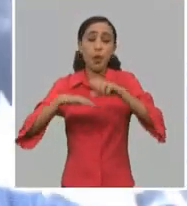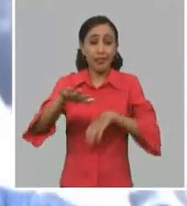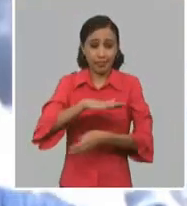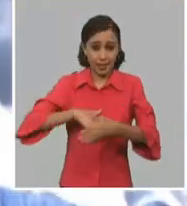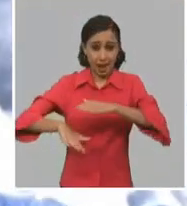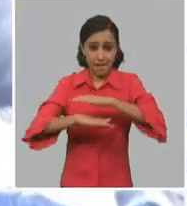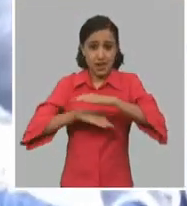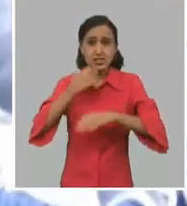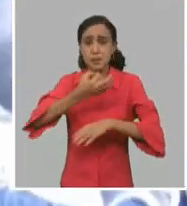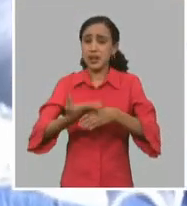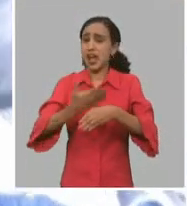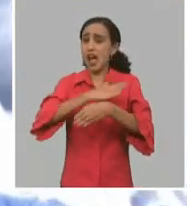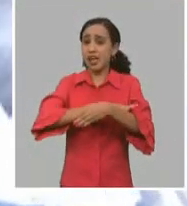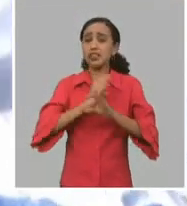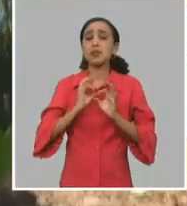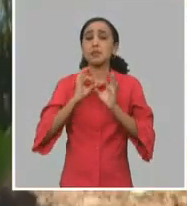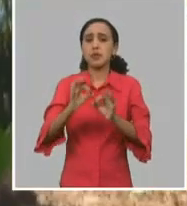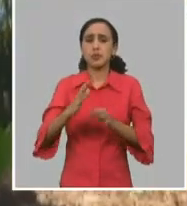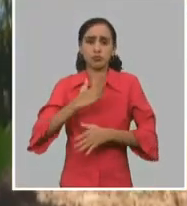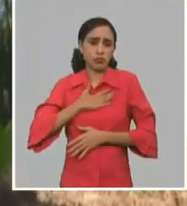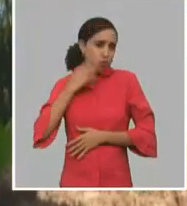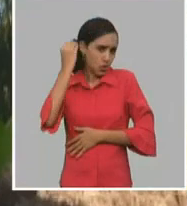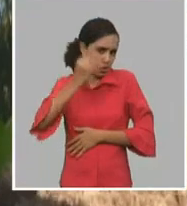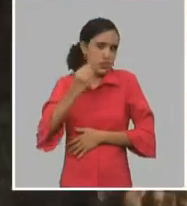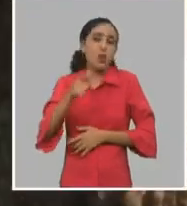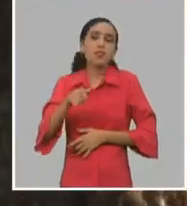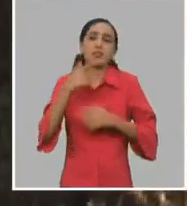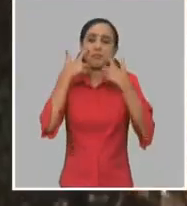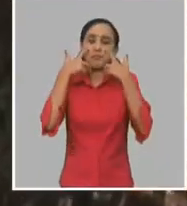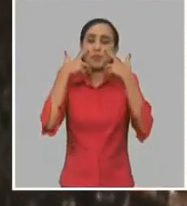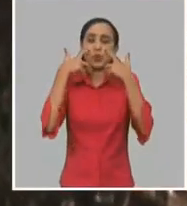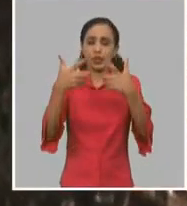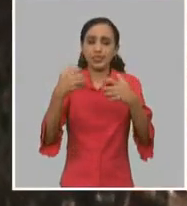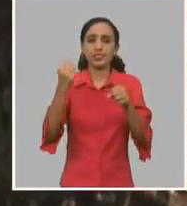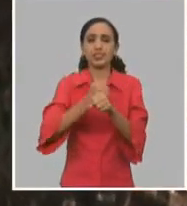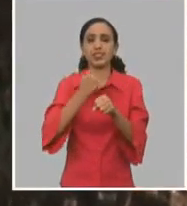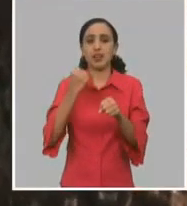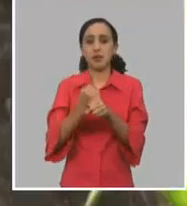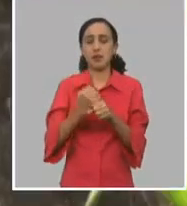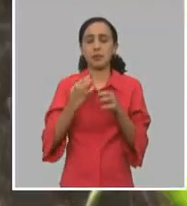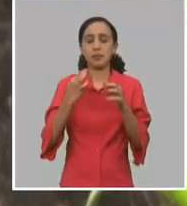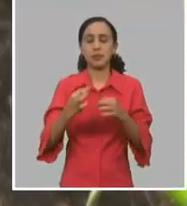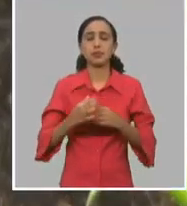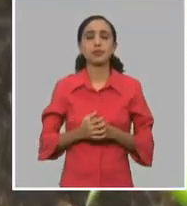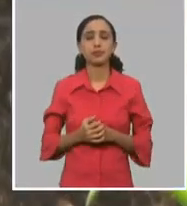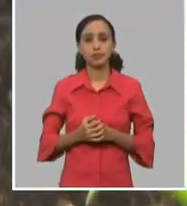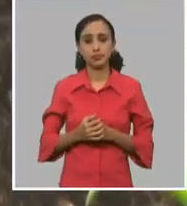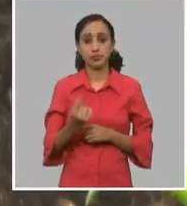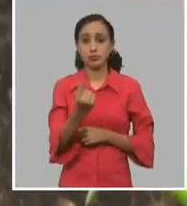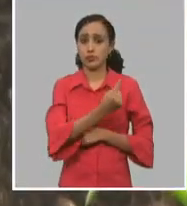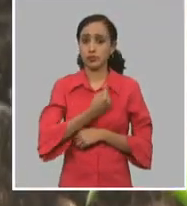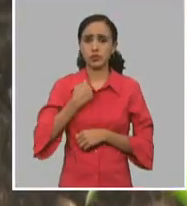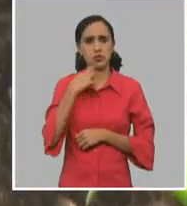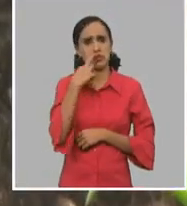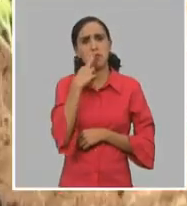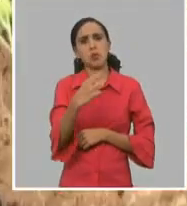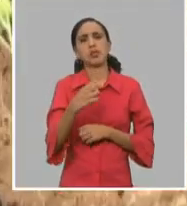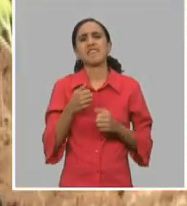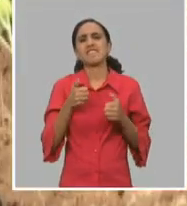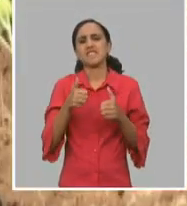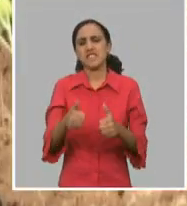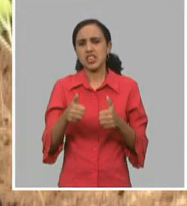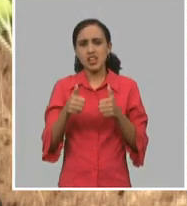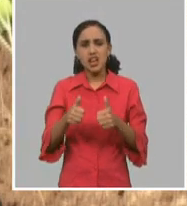de todos los niveles, y eso en nuestro juicio fue muy importante. Se nos organizó muy bien y tuvimos una respuesta correcta,